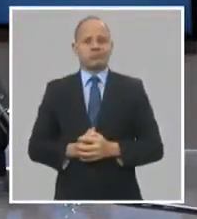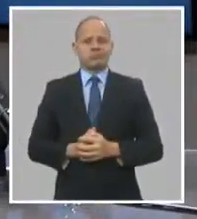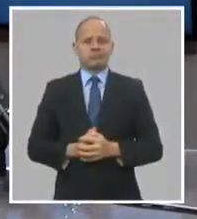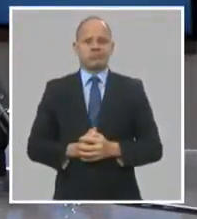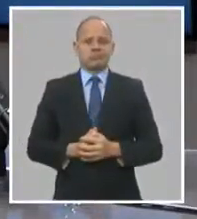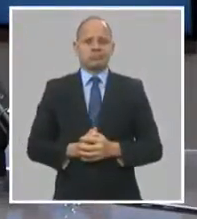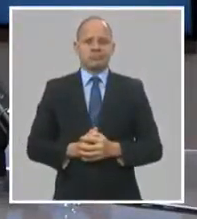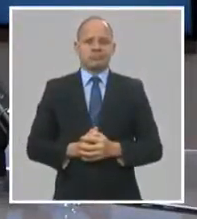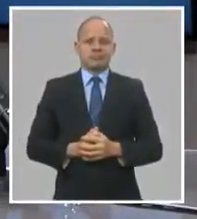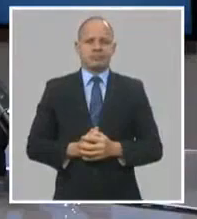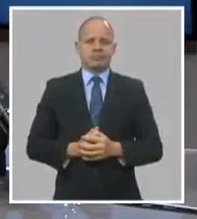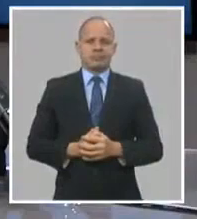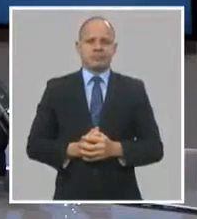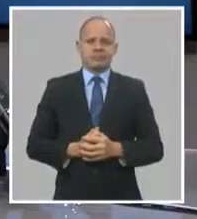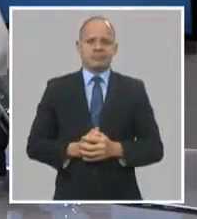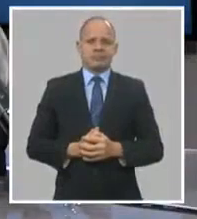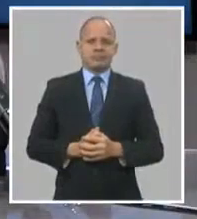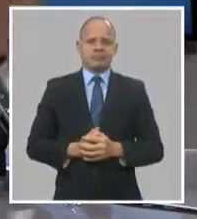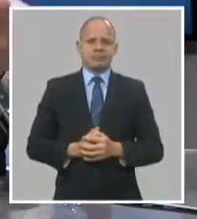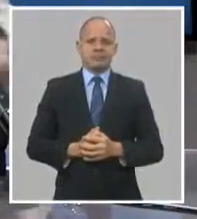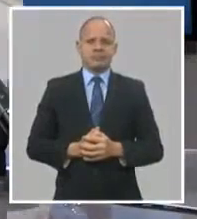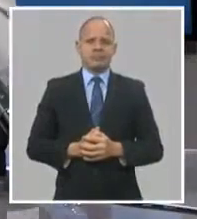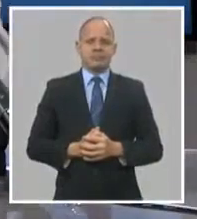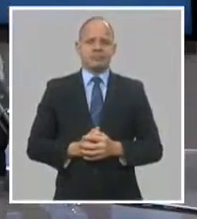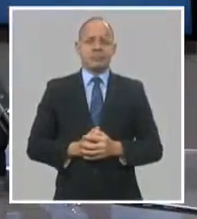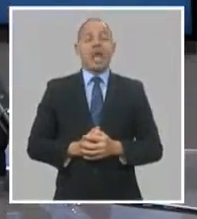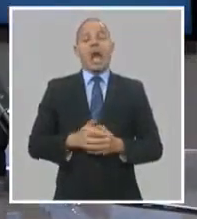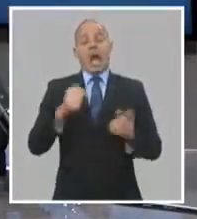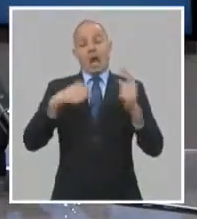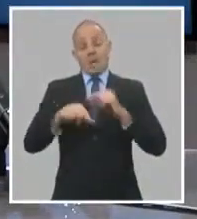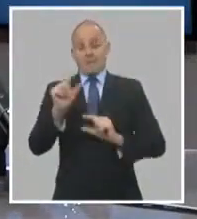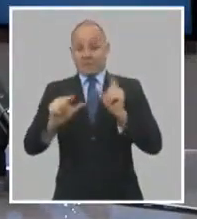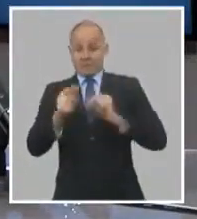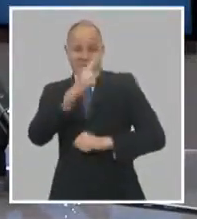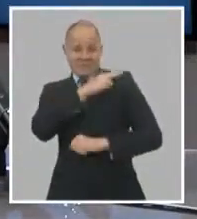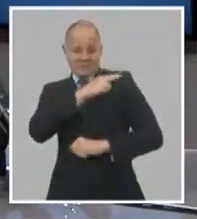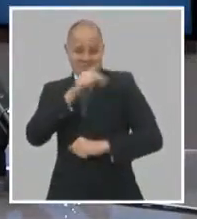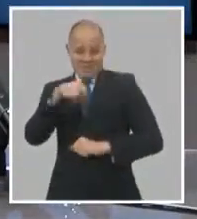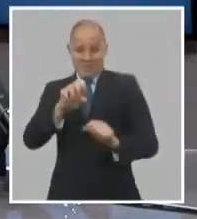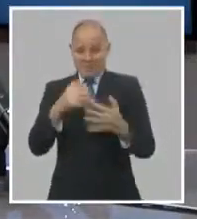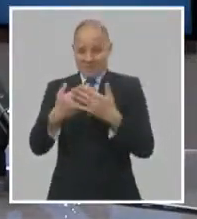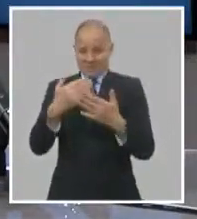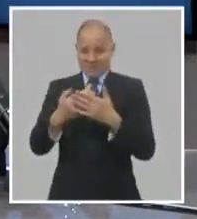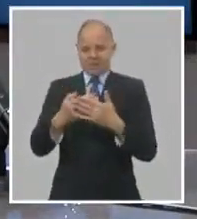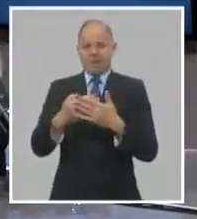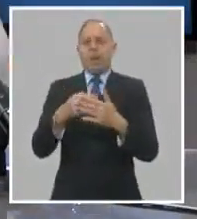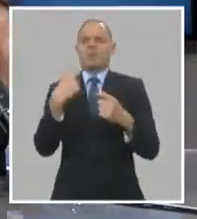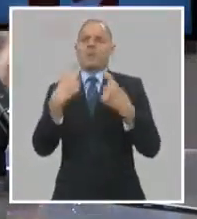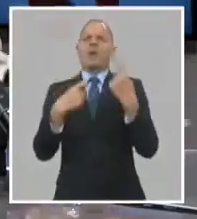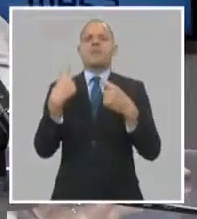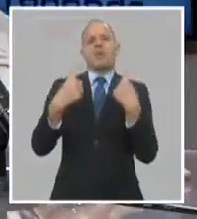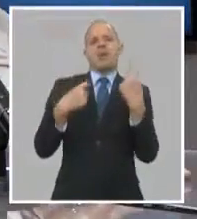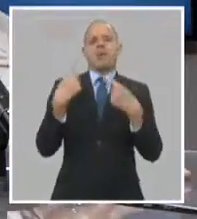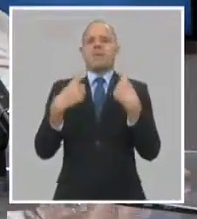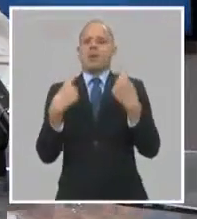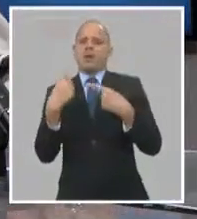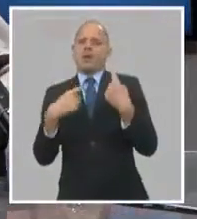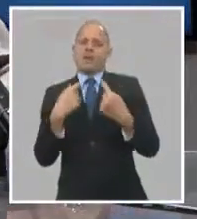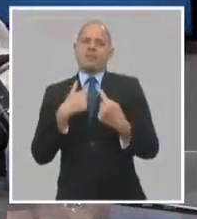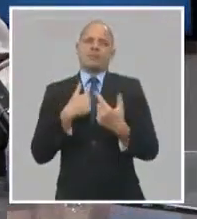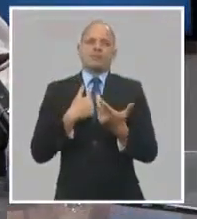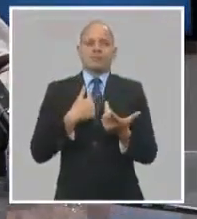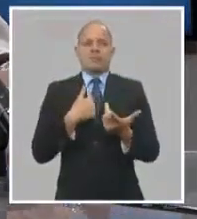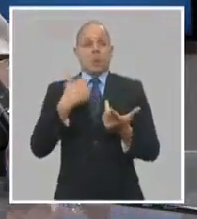empresarial en Cuba. Los empresarios preguntan mucho estos temas. Yo creo que nosotros tenemos